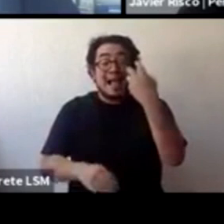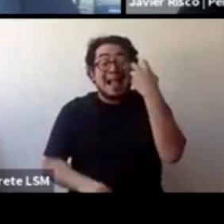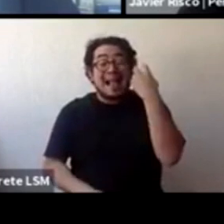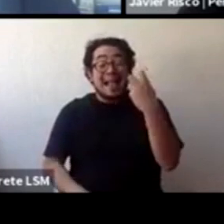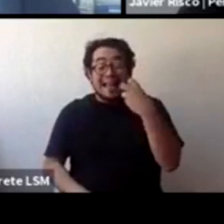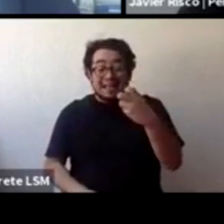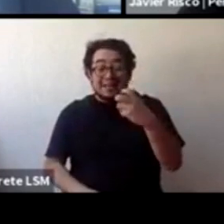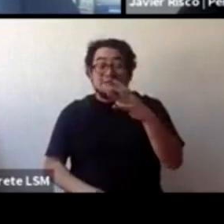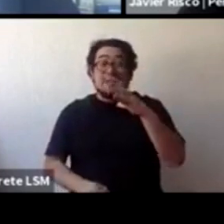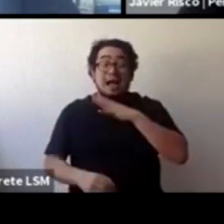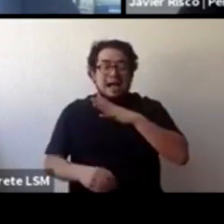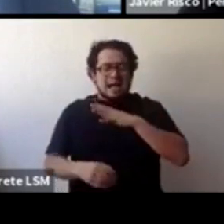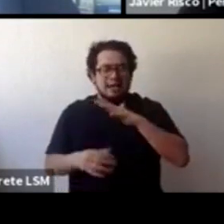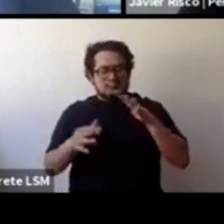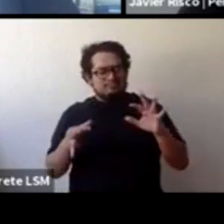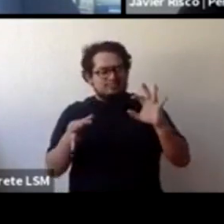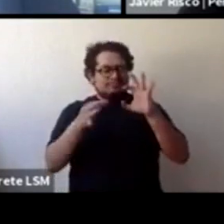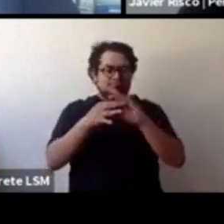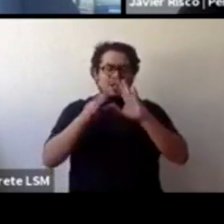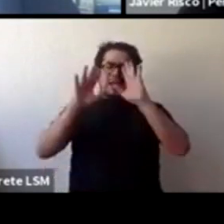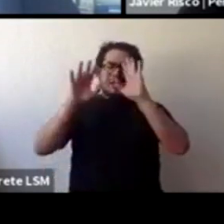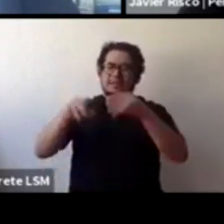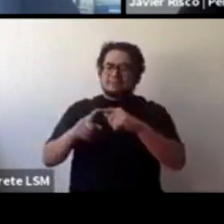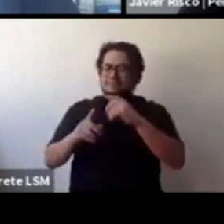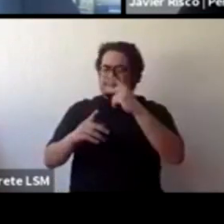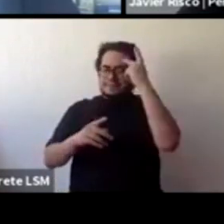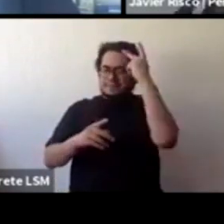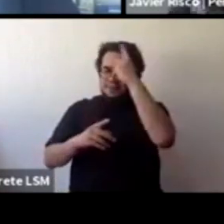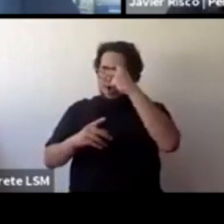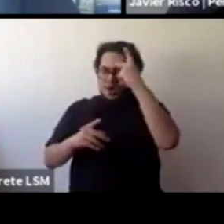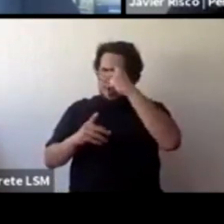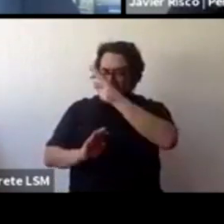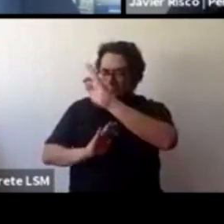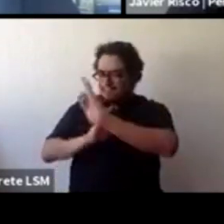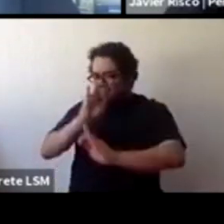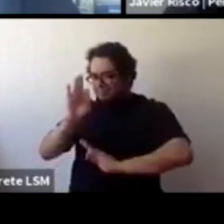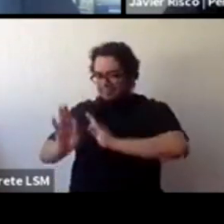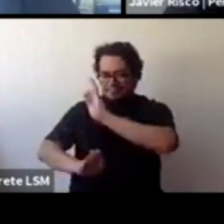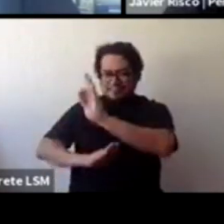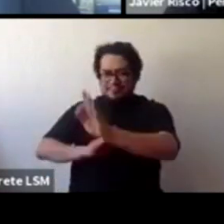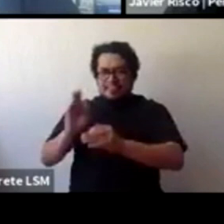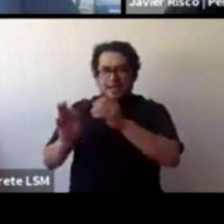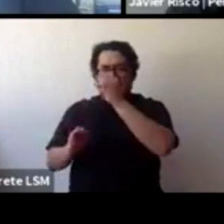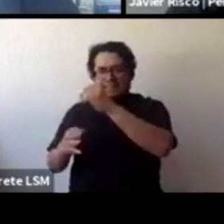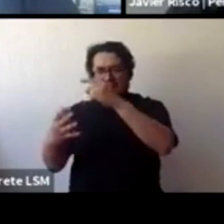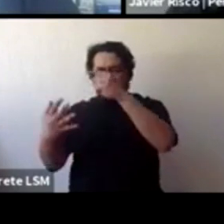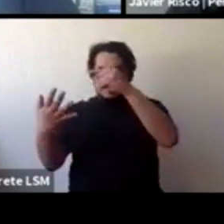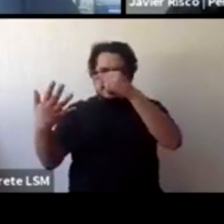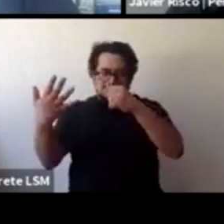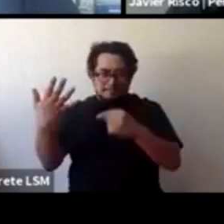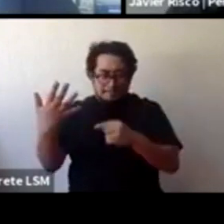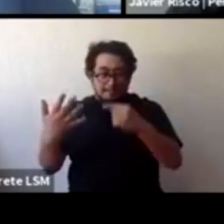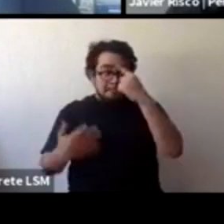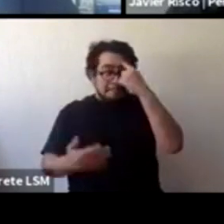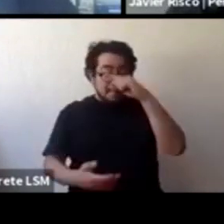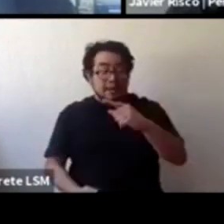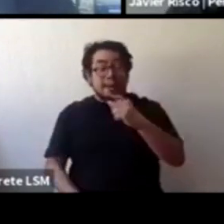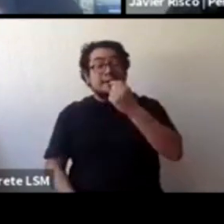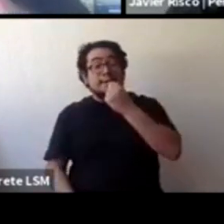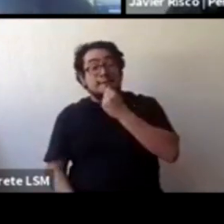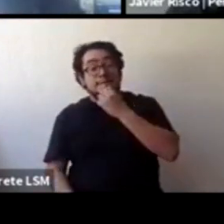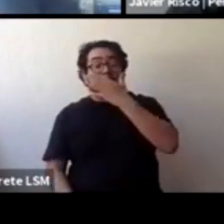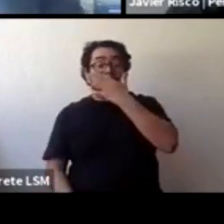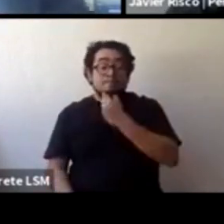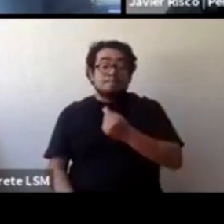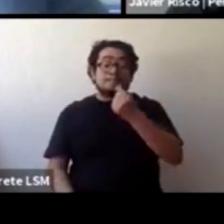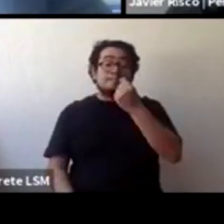tratamiento psicológico o terapéutico que el niño y la niña van a recibir. Ahora, para un niño y una niña el abuso